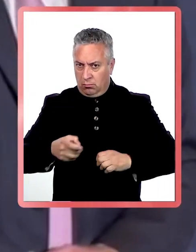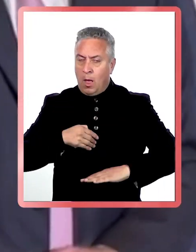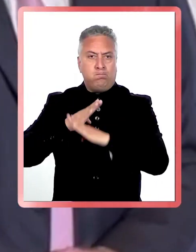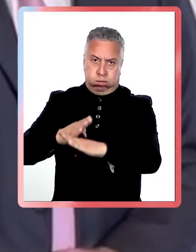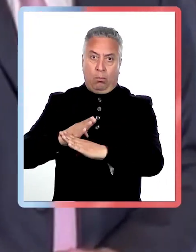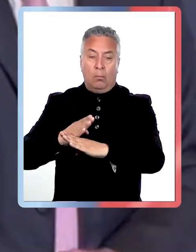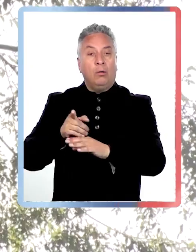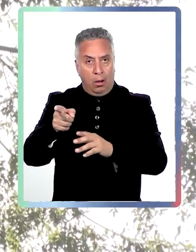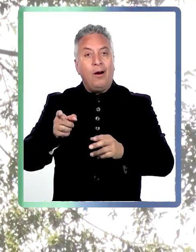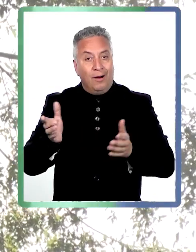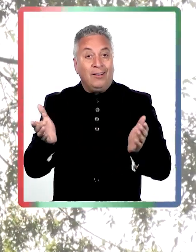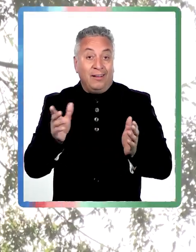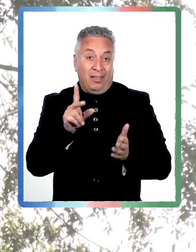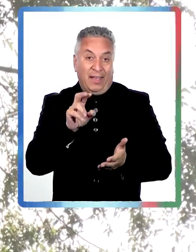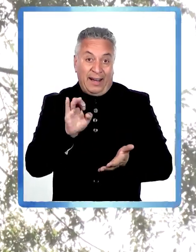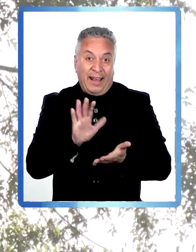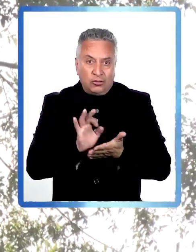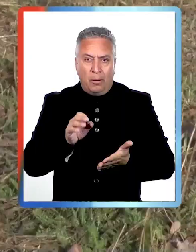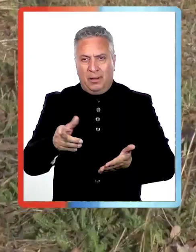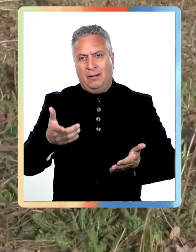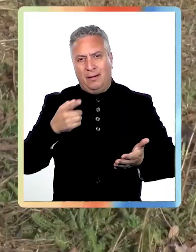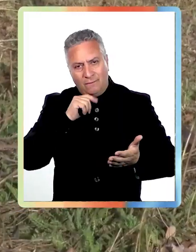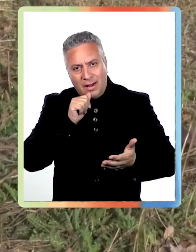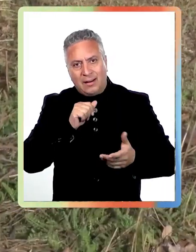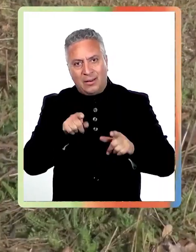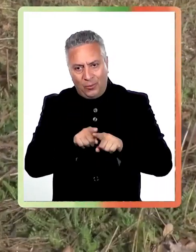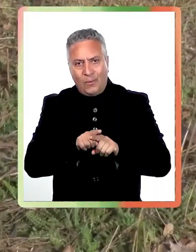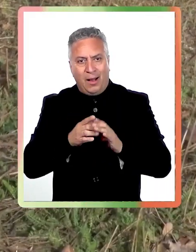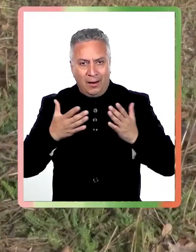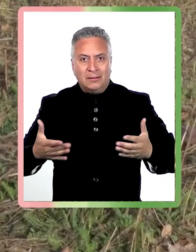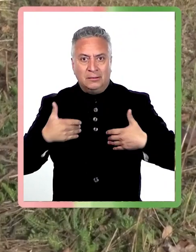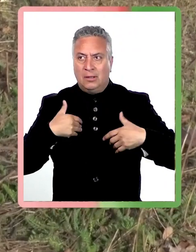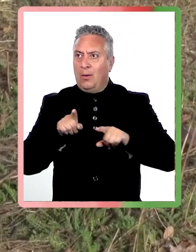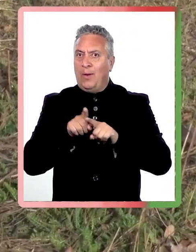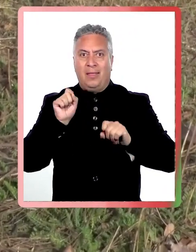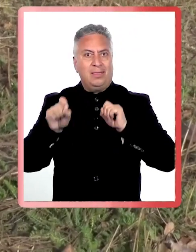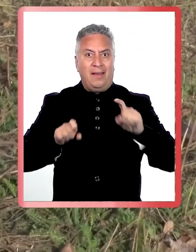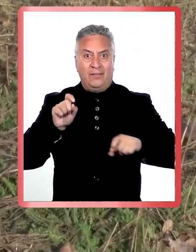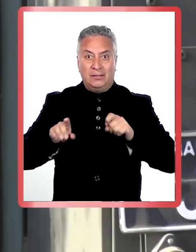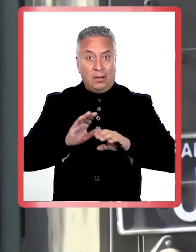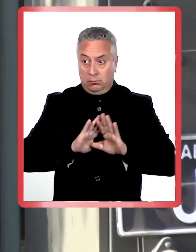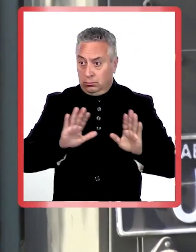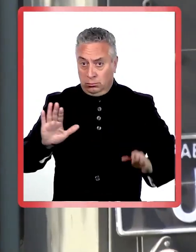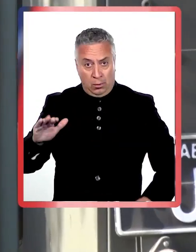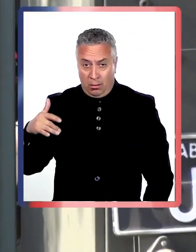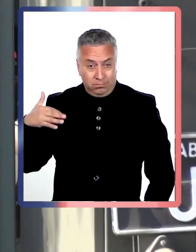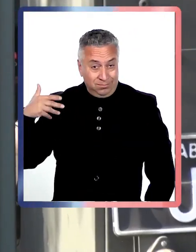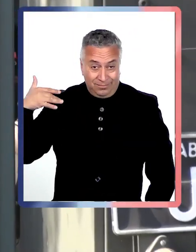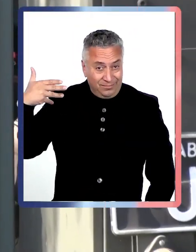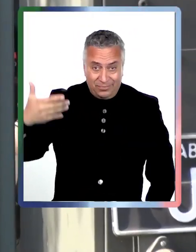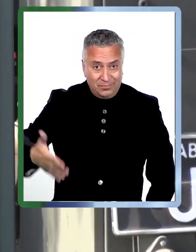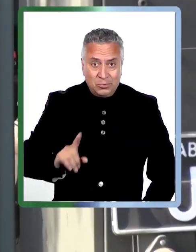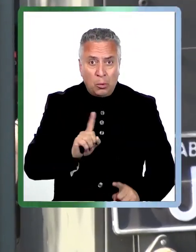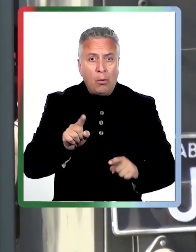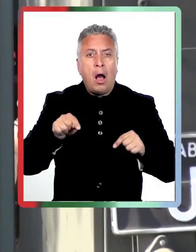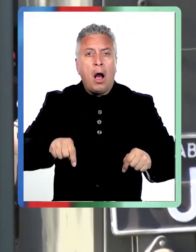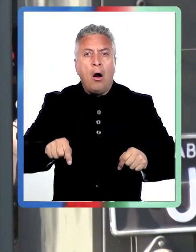justificar el tema de la legítima defensa, que jamás ha ocurrido 25 años en la Araucanía y por qué tendría que ocurrir ahora.